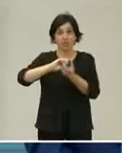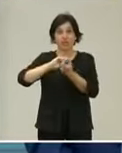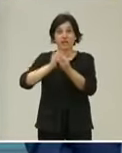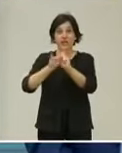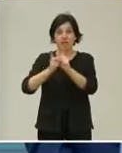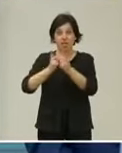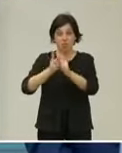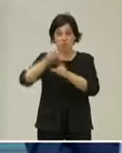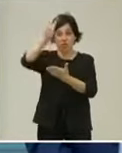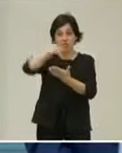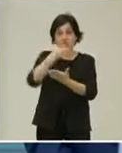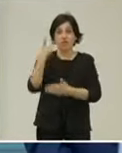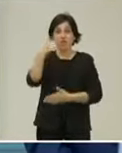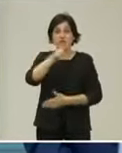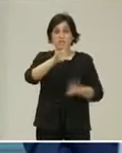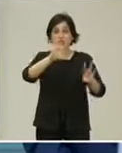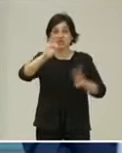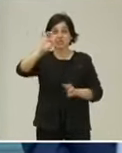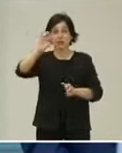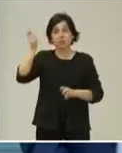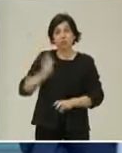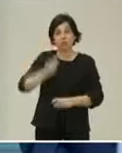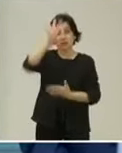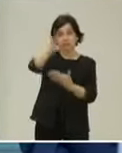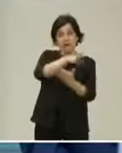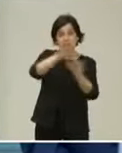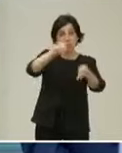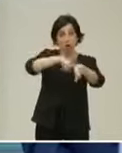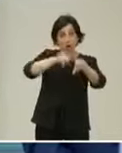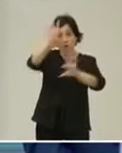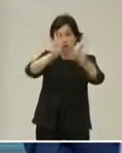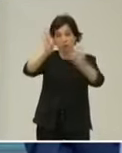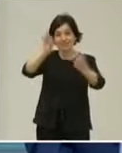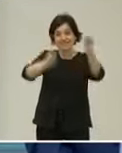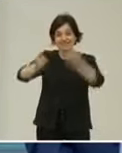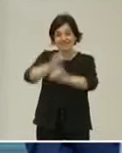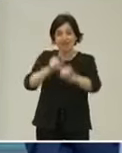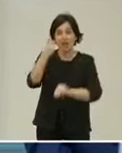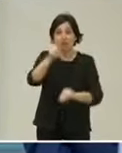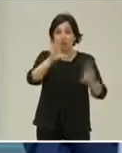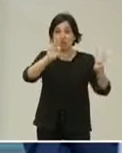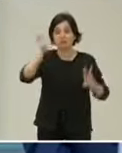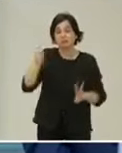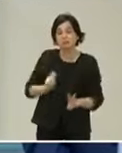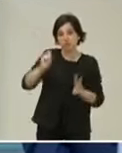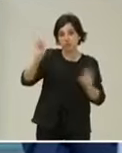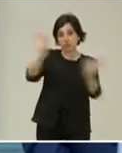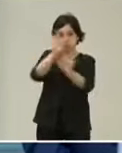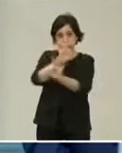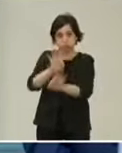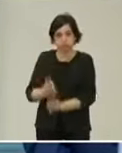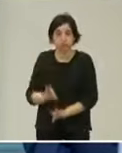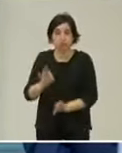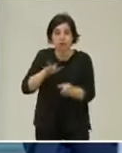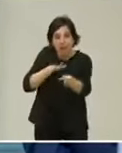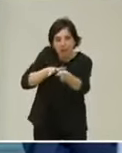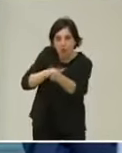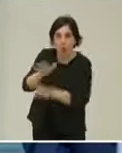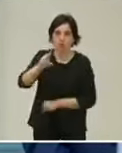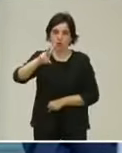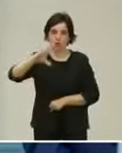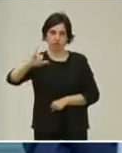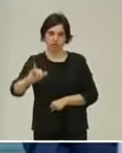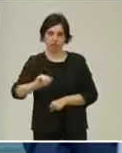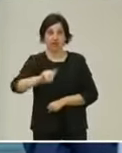carteleras de más de 180 profesionales de enfermería en el Hospital Universitario Marqués de Valdecilla en la última semana. Ese esfuerzo